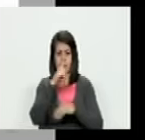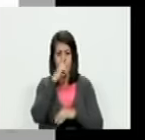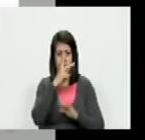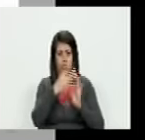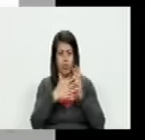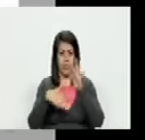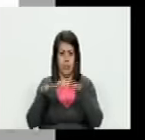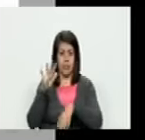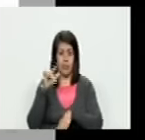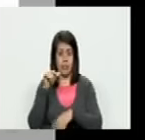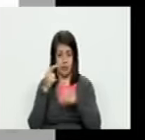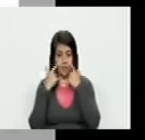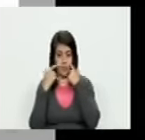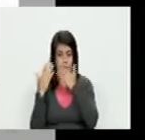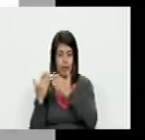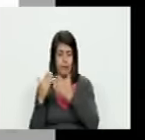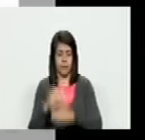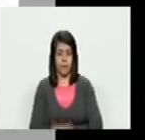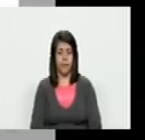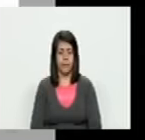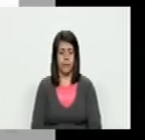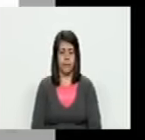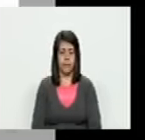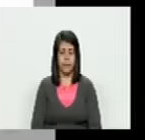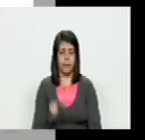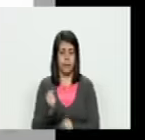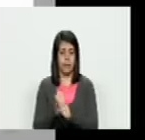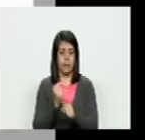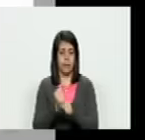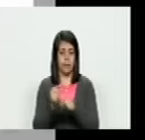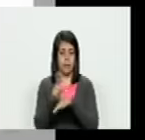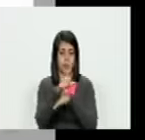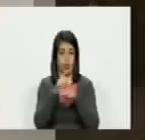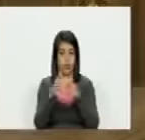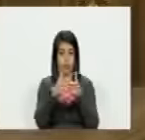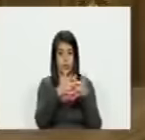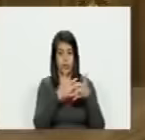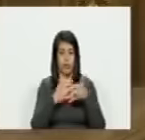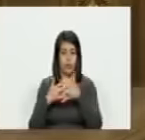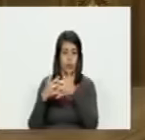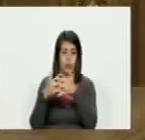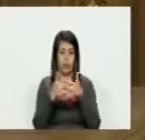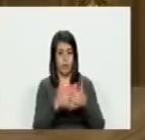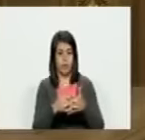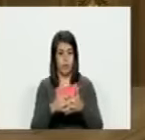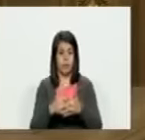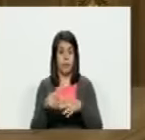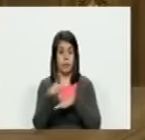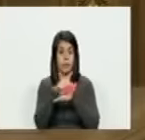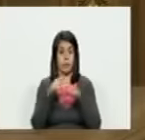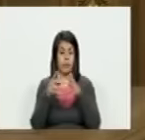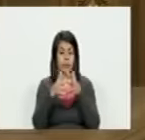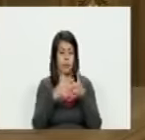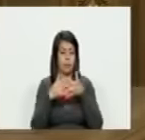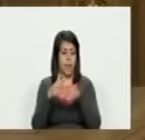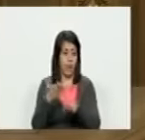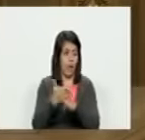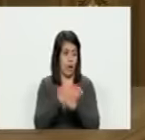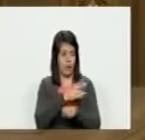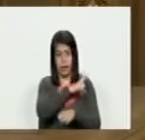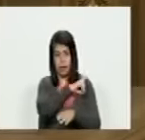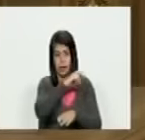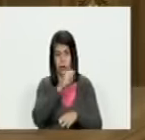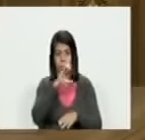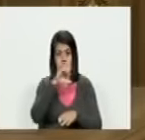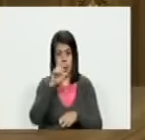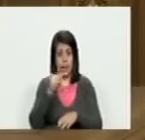2015 que es la siguiente imagen trabajaba para el gobierno de Estados Unidos o el gobierno de Estados Unidos un exdirector de la CIA en la